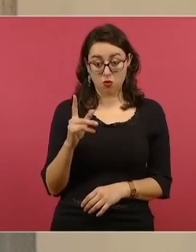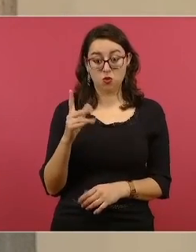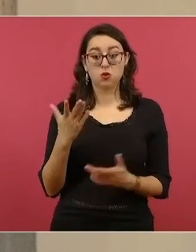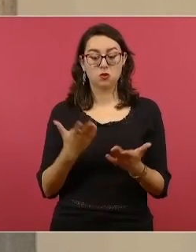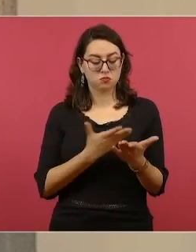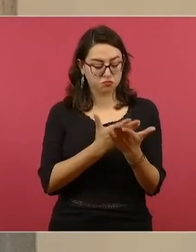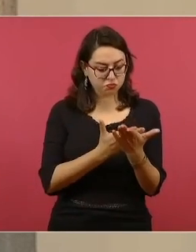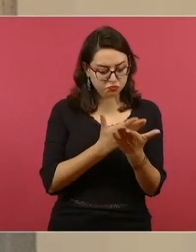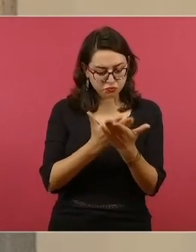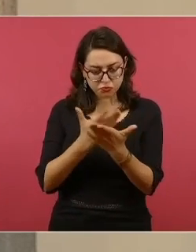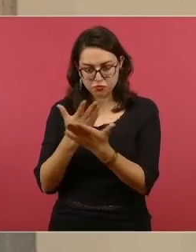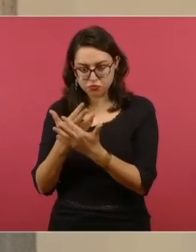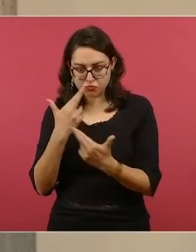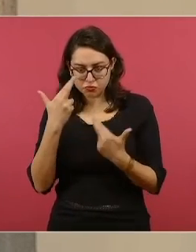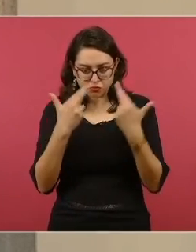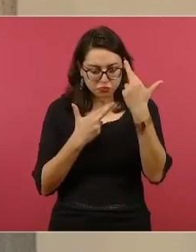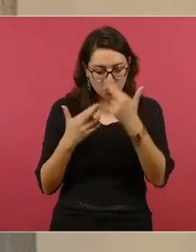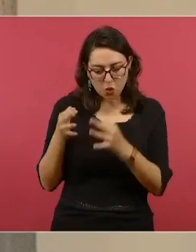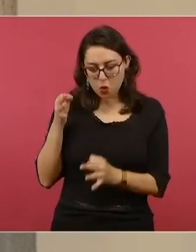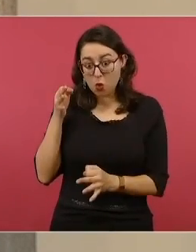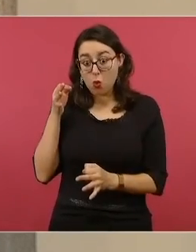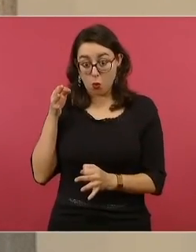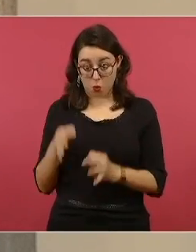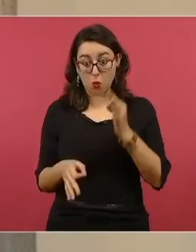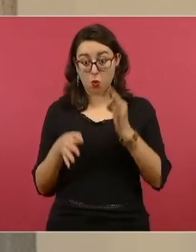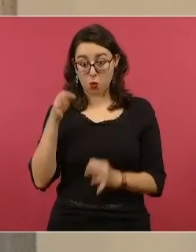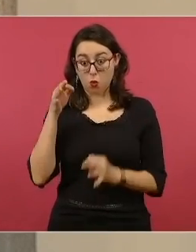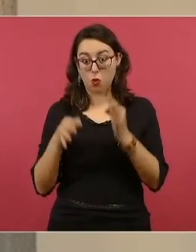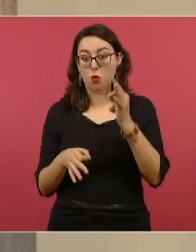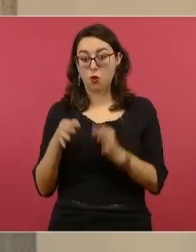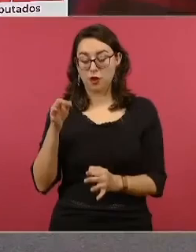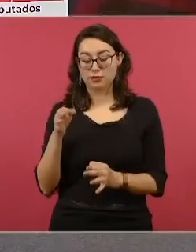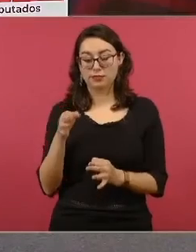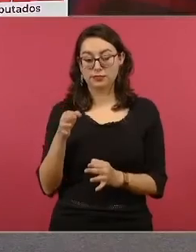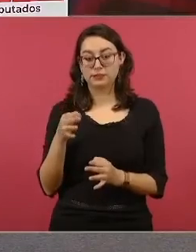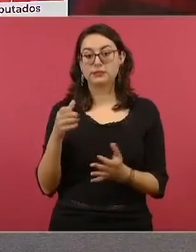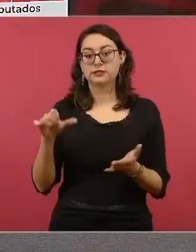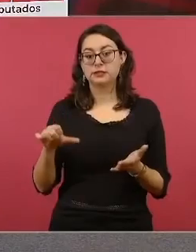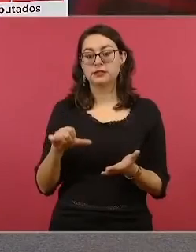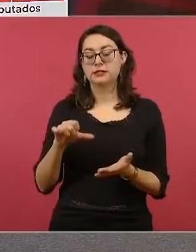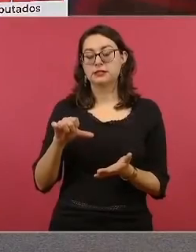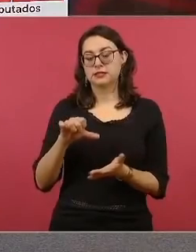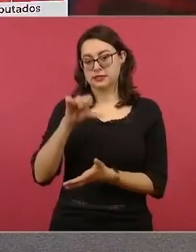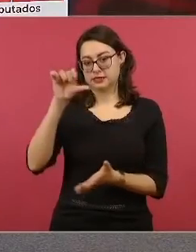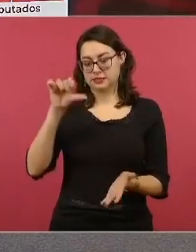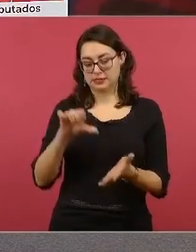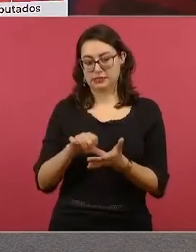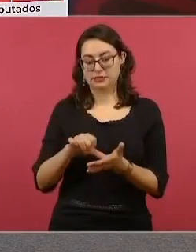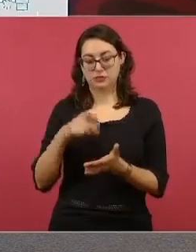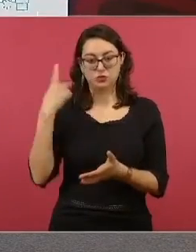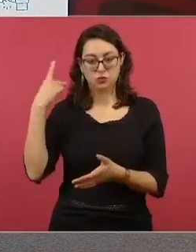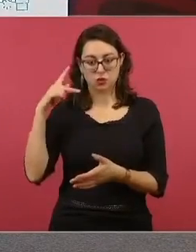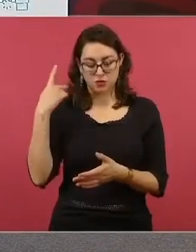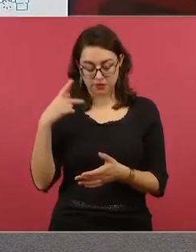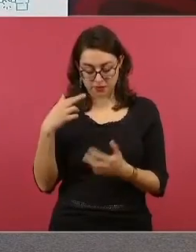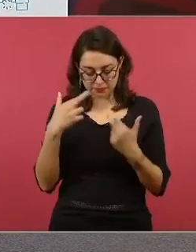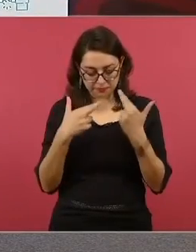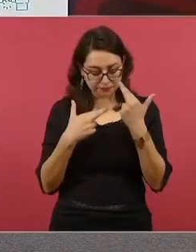ante el juez de control de la región judicial del Centro de Poder Judicial de Puebla. Adelante.